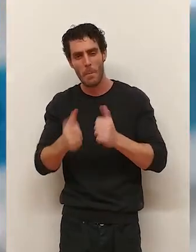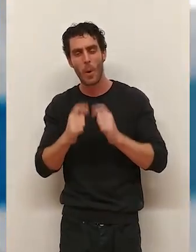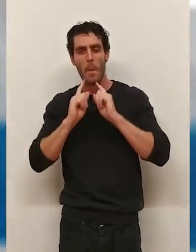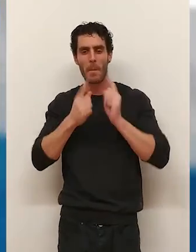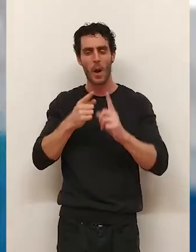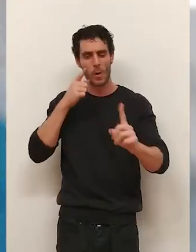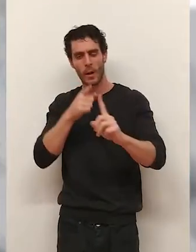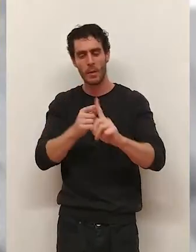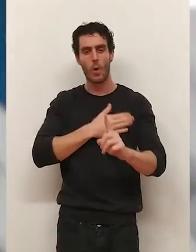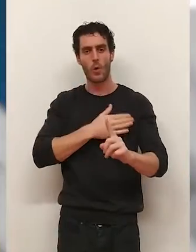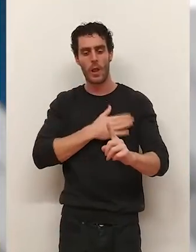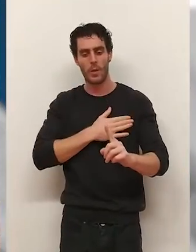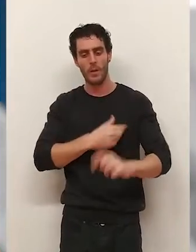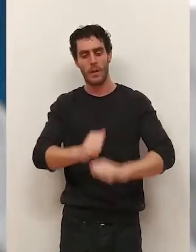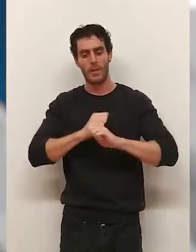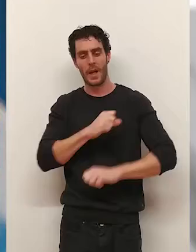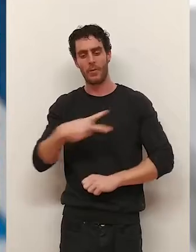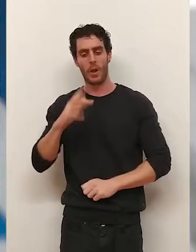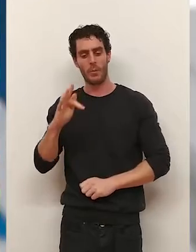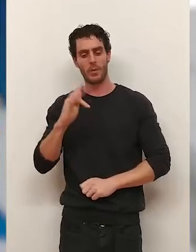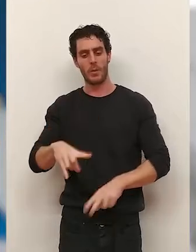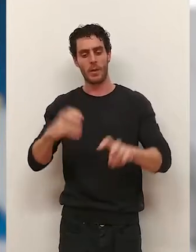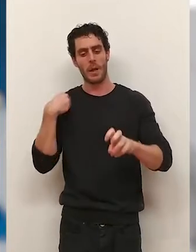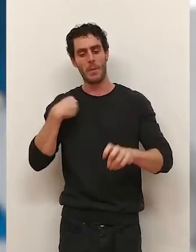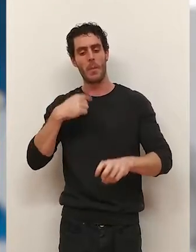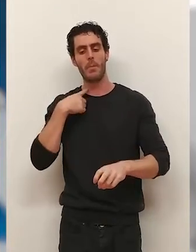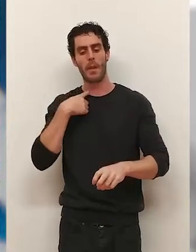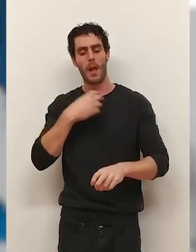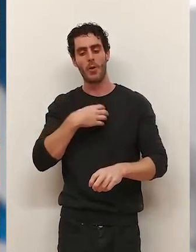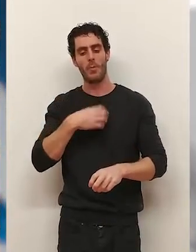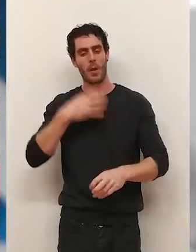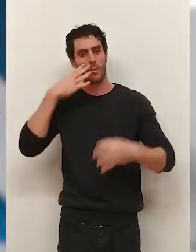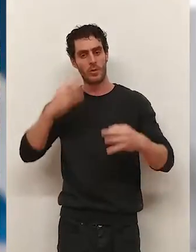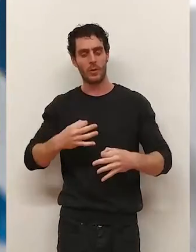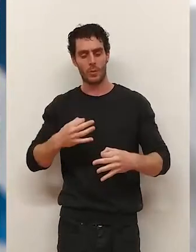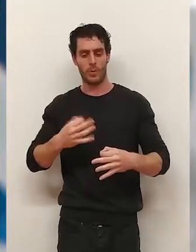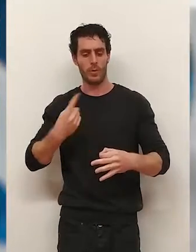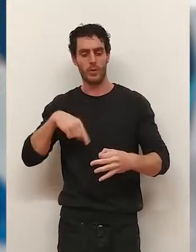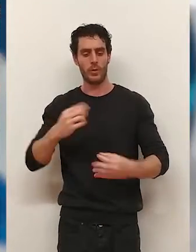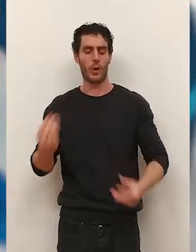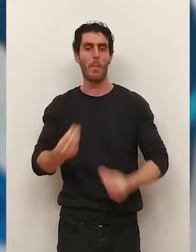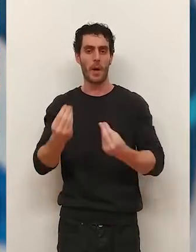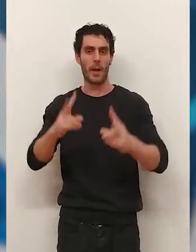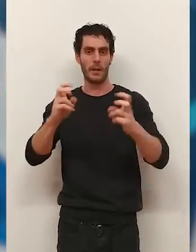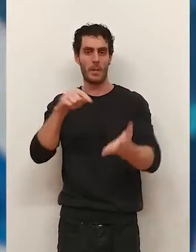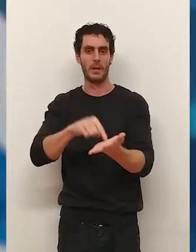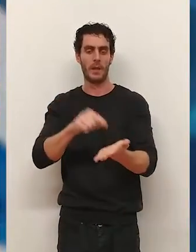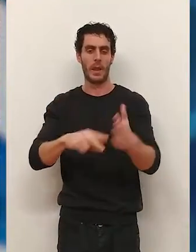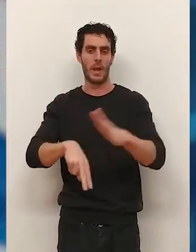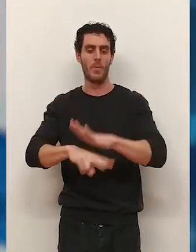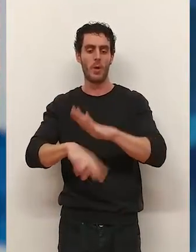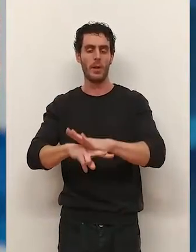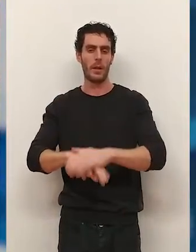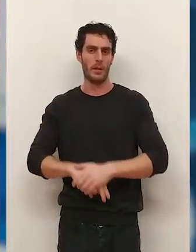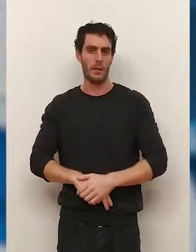determinación es lo que nos ha dado, bueno, esos buenos resultados, eso no lo podemos perder y seguramente que mejoraremos en cuanto a la exigencia